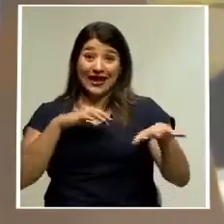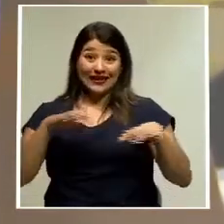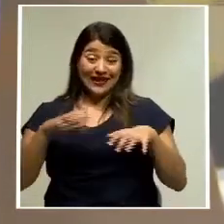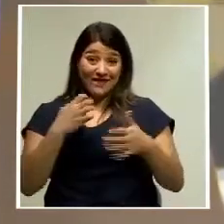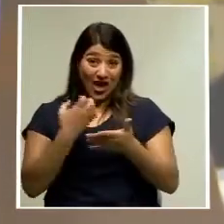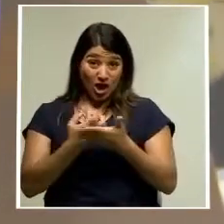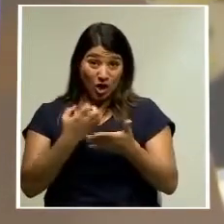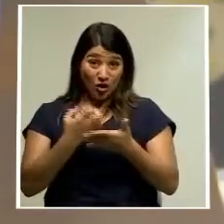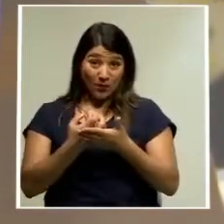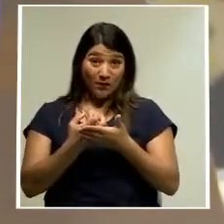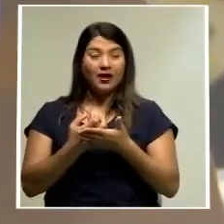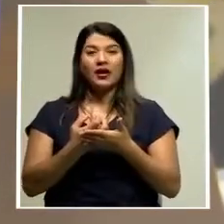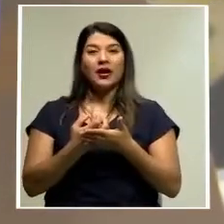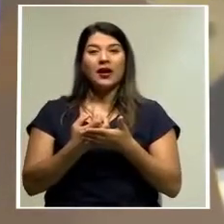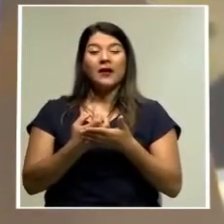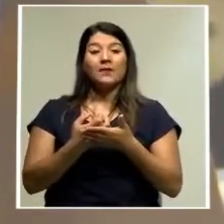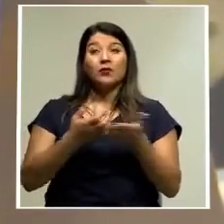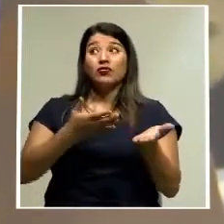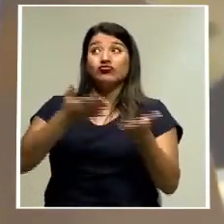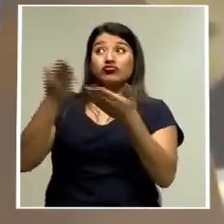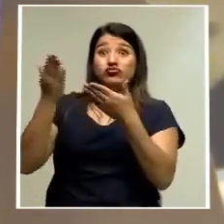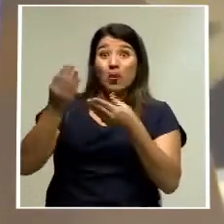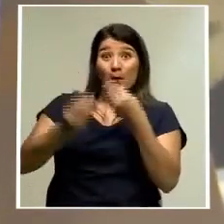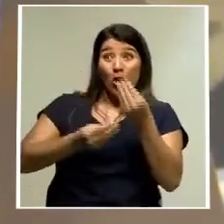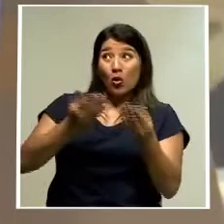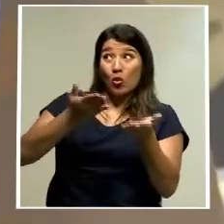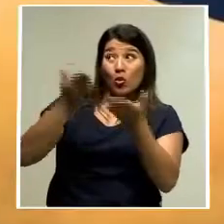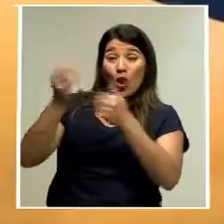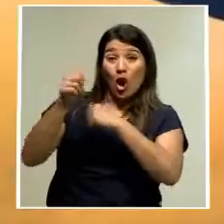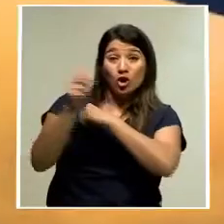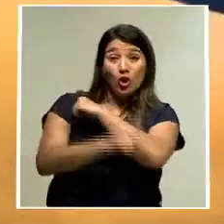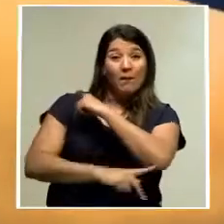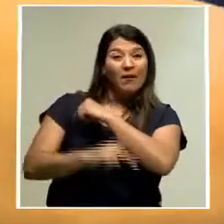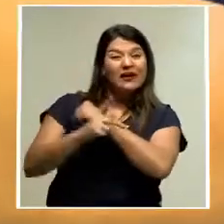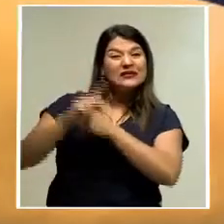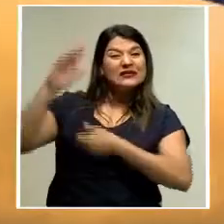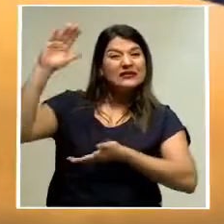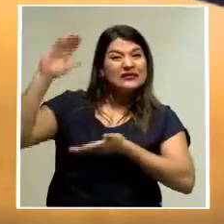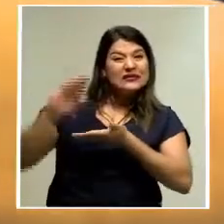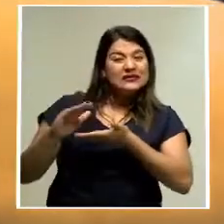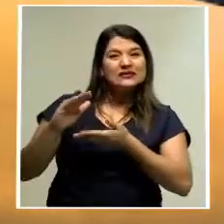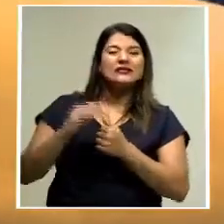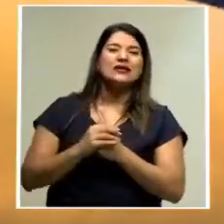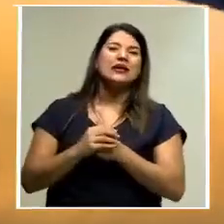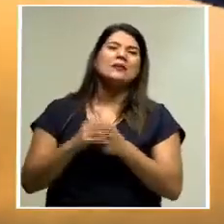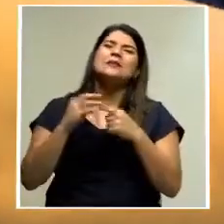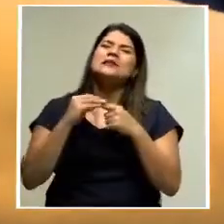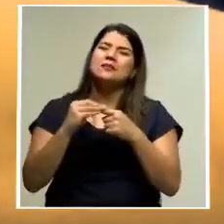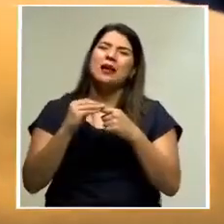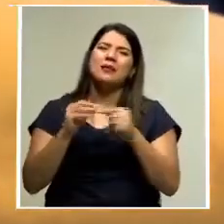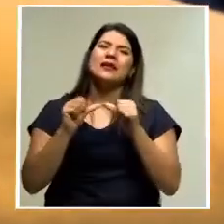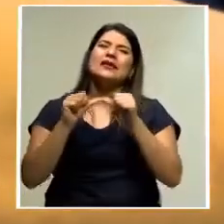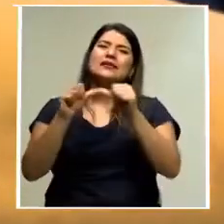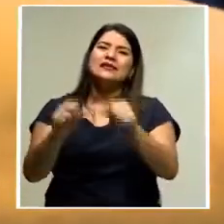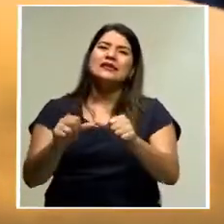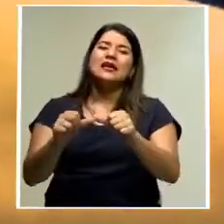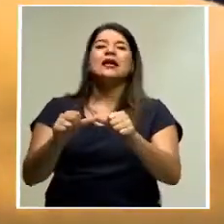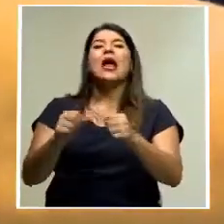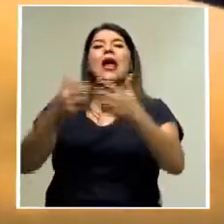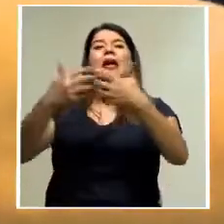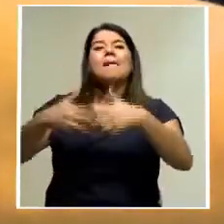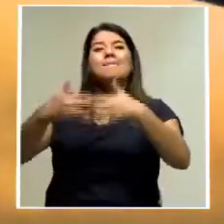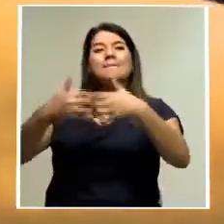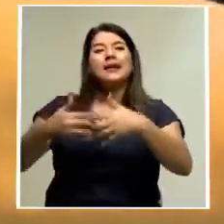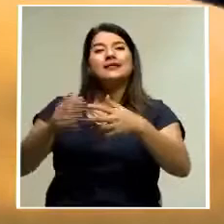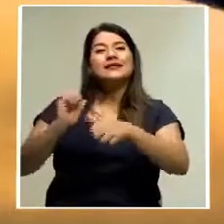incrementándose, pero responde particularmente a las empresas más ubicadas en zonas francas. Entonces,